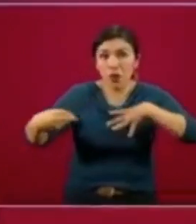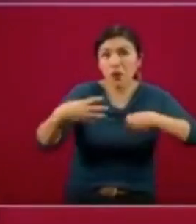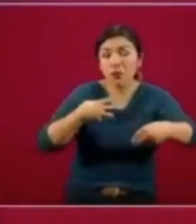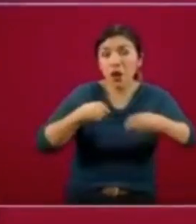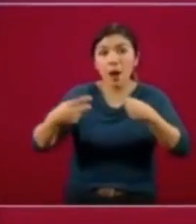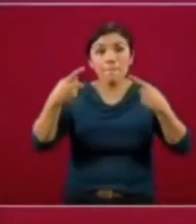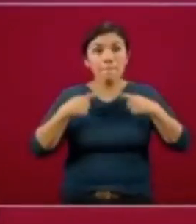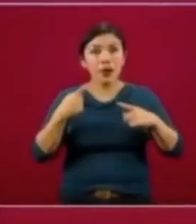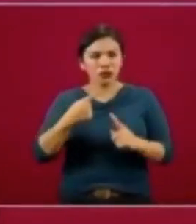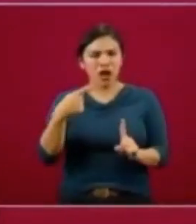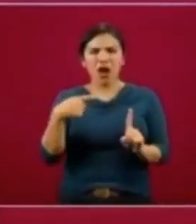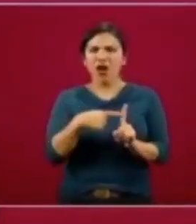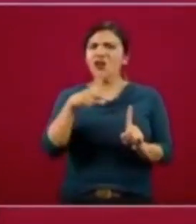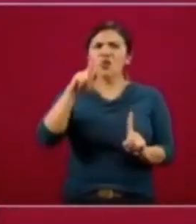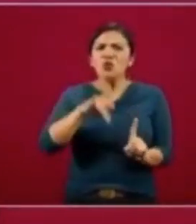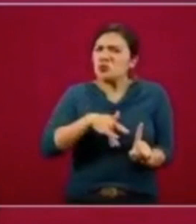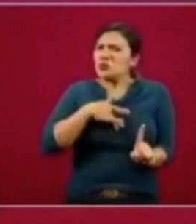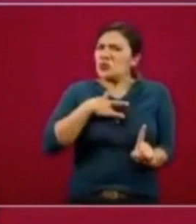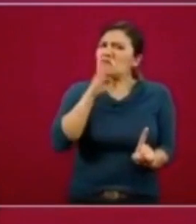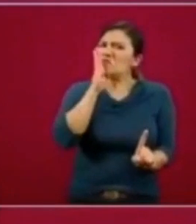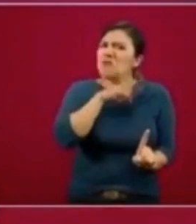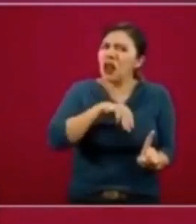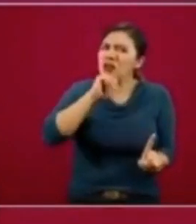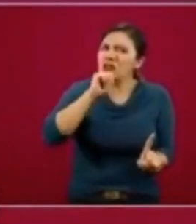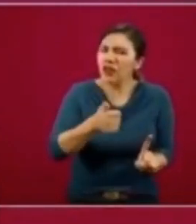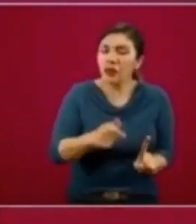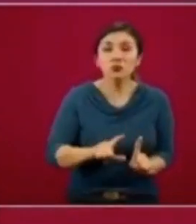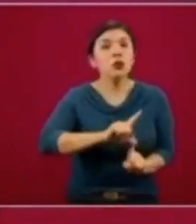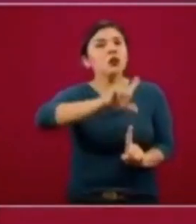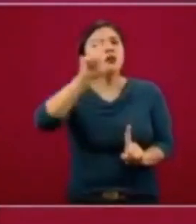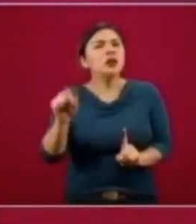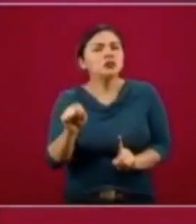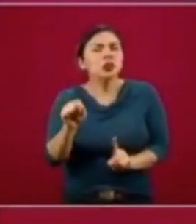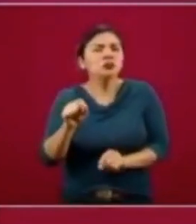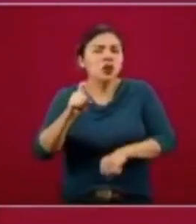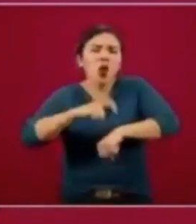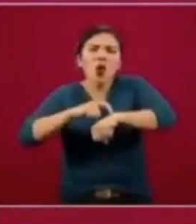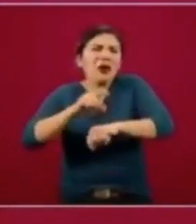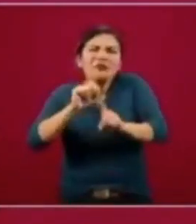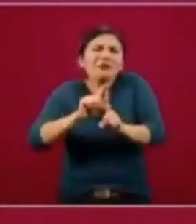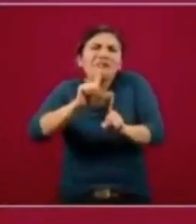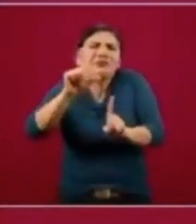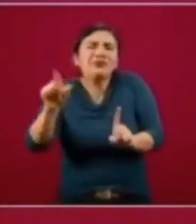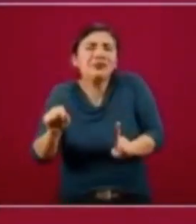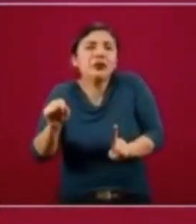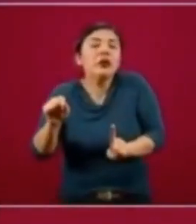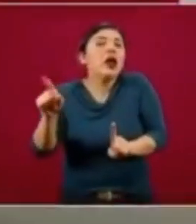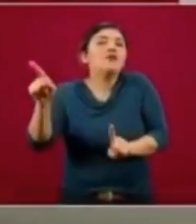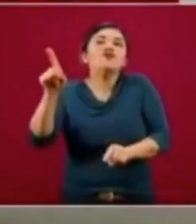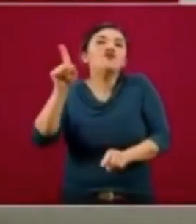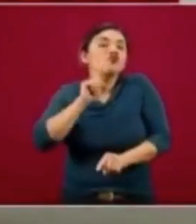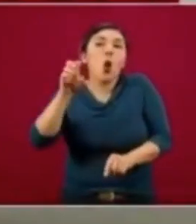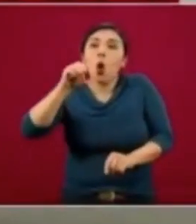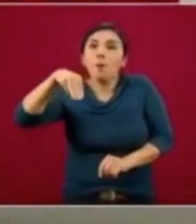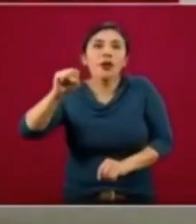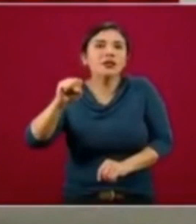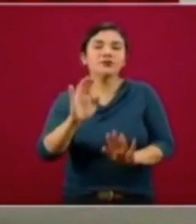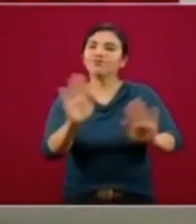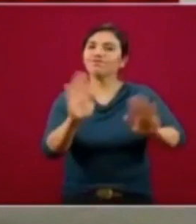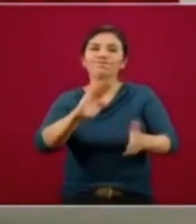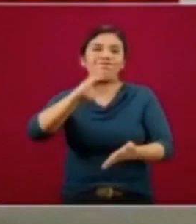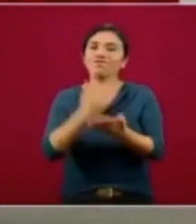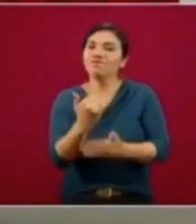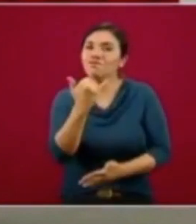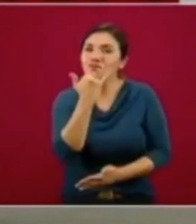personas asintomáticas y pocas horas después se retractó la propia organización